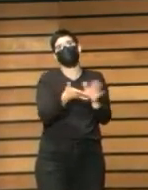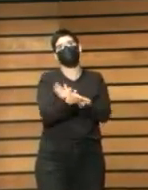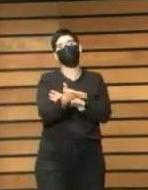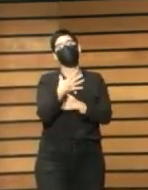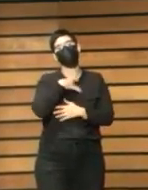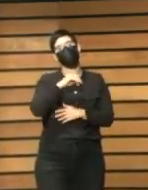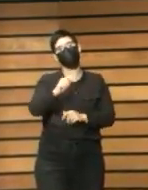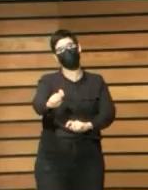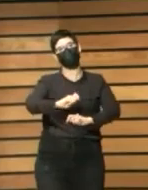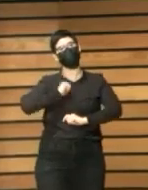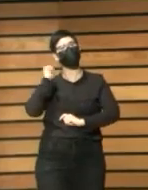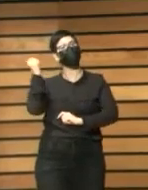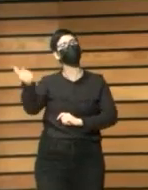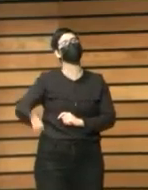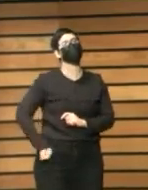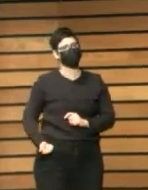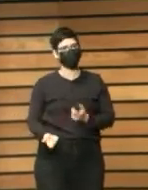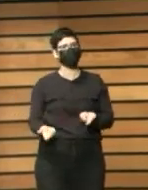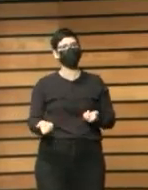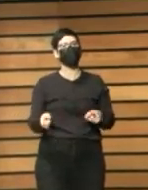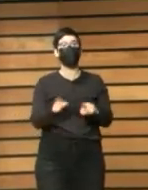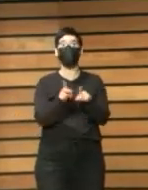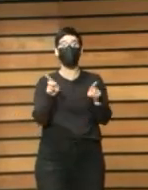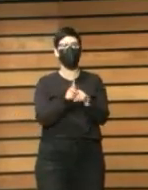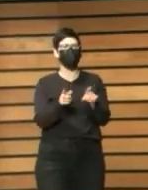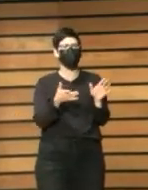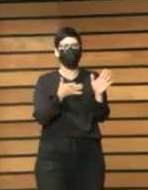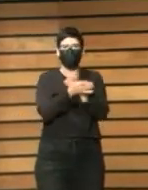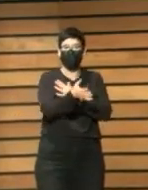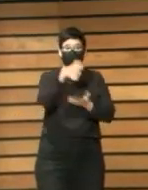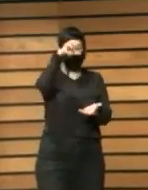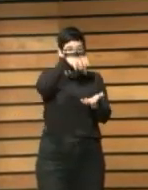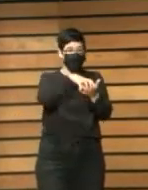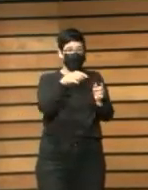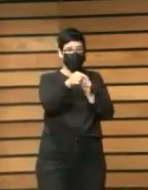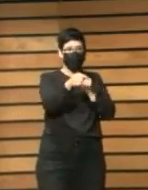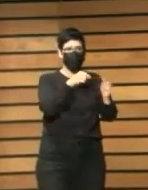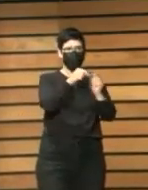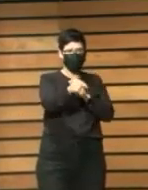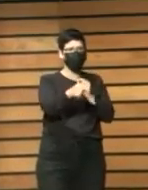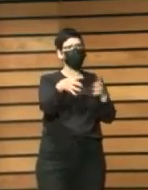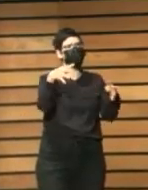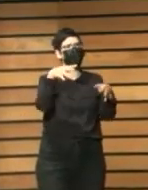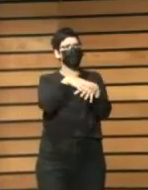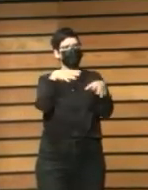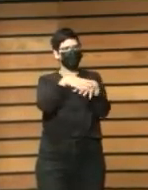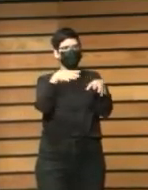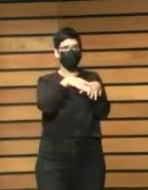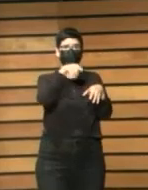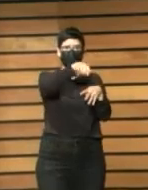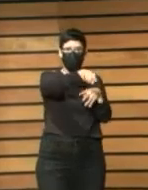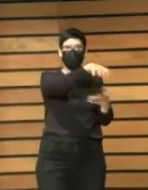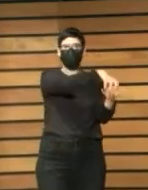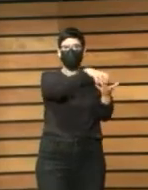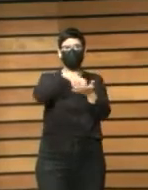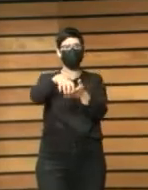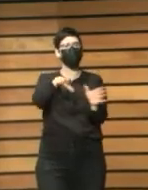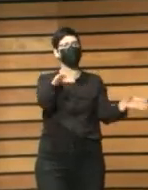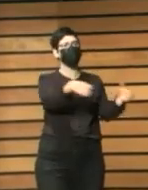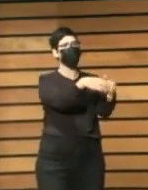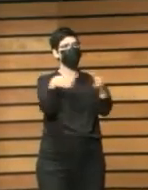sin menoscabar la labor de las redes de telecentros que hay en distintas comunidades autónomas y sus labores de certificación etcétera